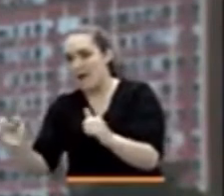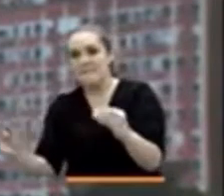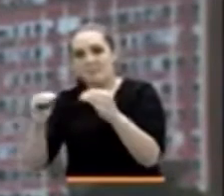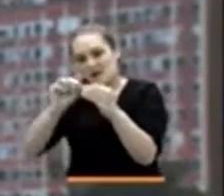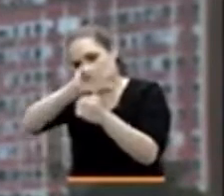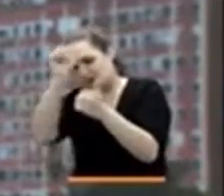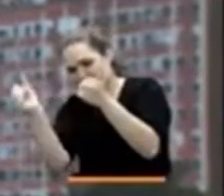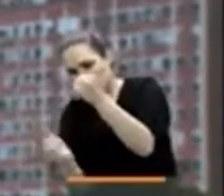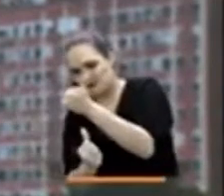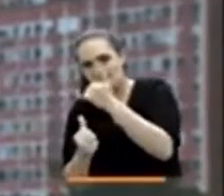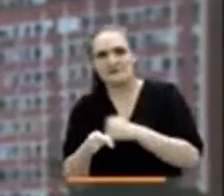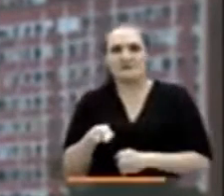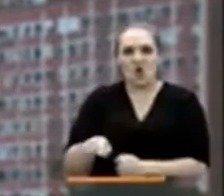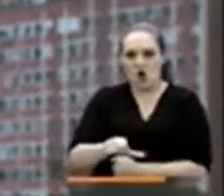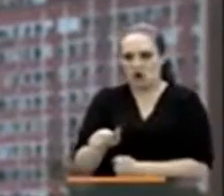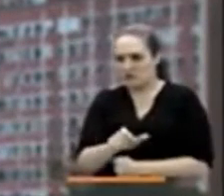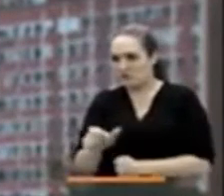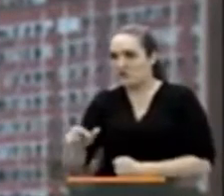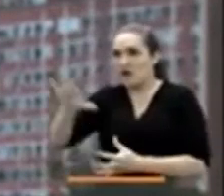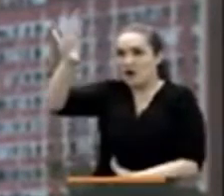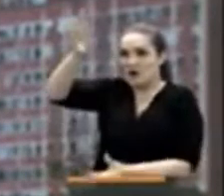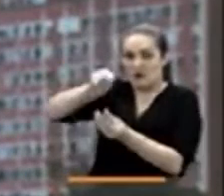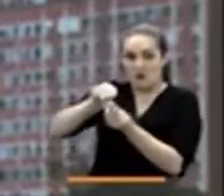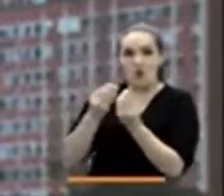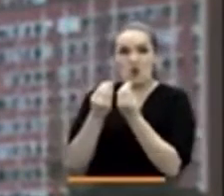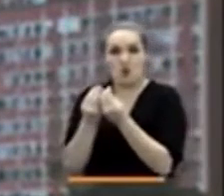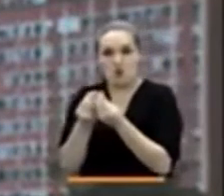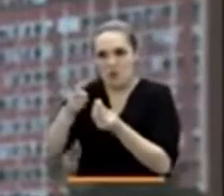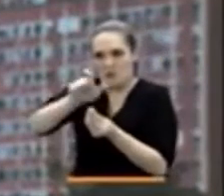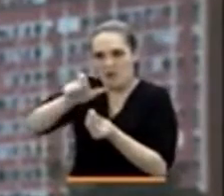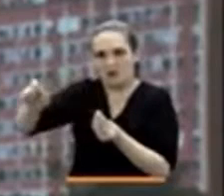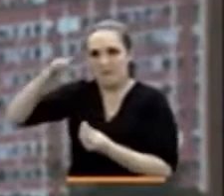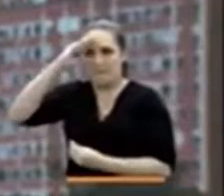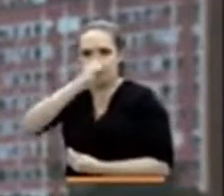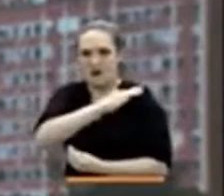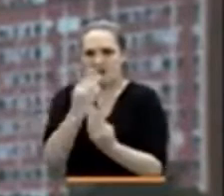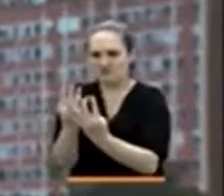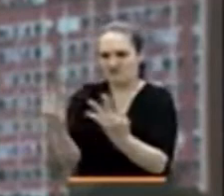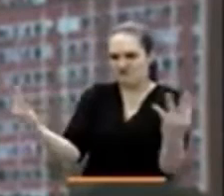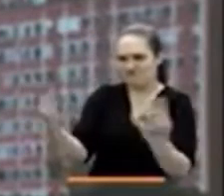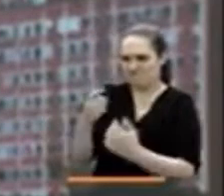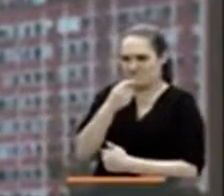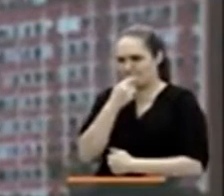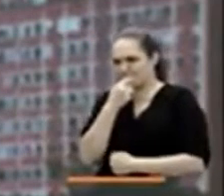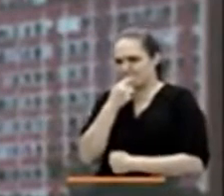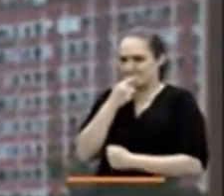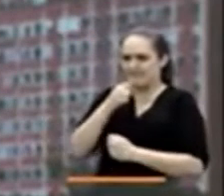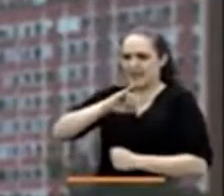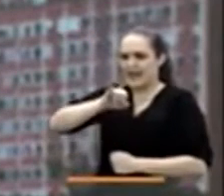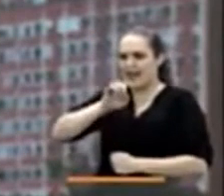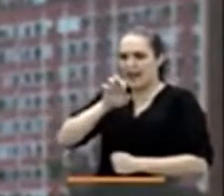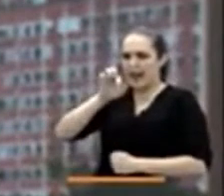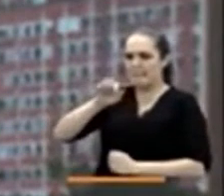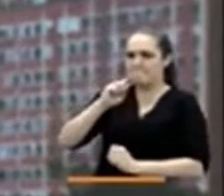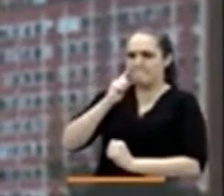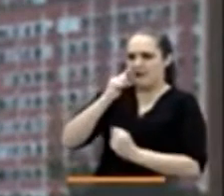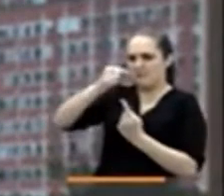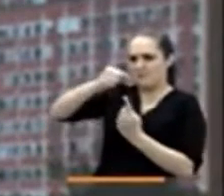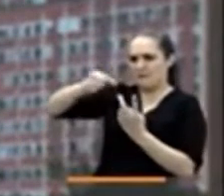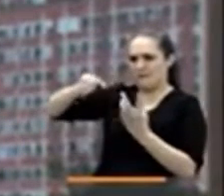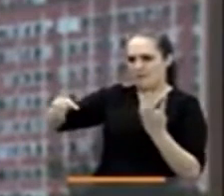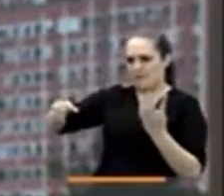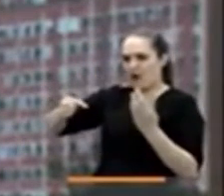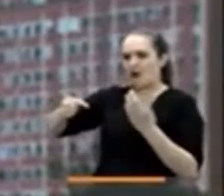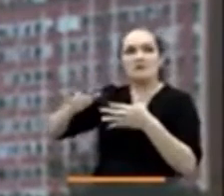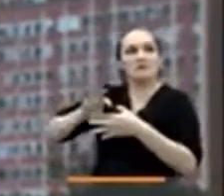que emite la JEP y ahora será el Tribunal Especial para la Paz el encargado de definir las sanciones contra estos militares. La sentencia será verificada por la JEP